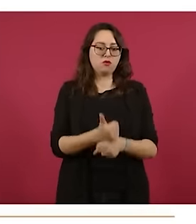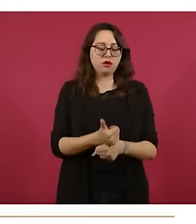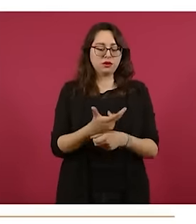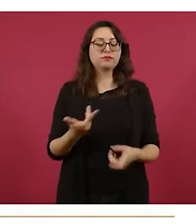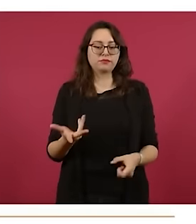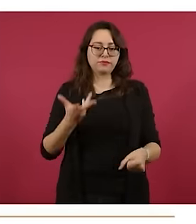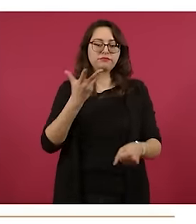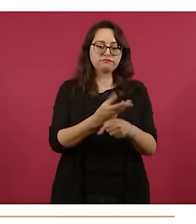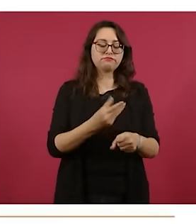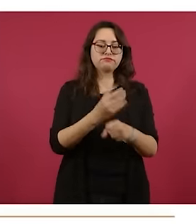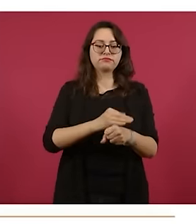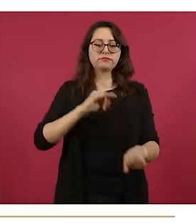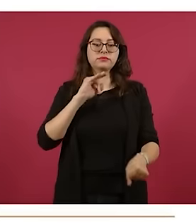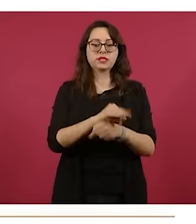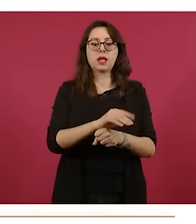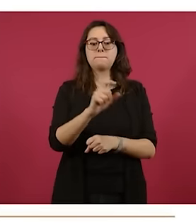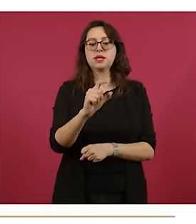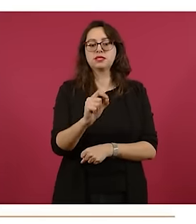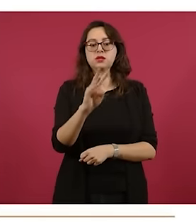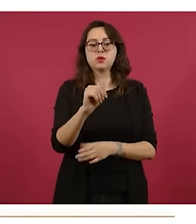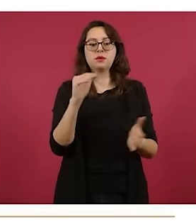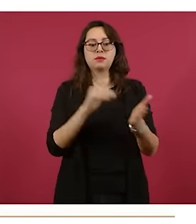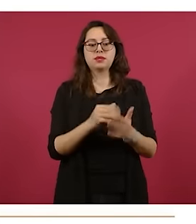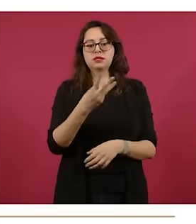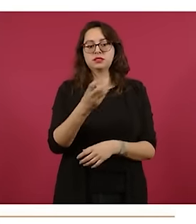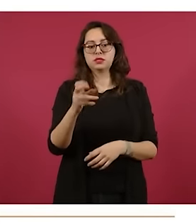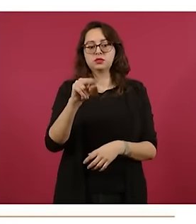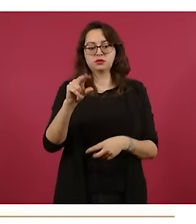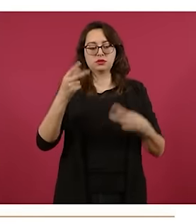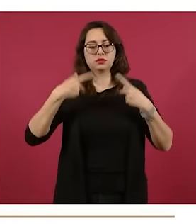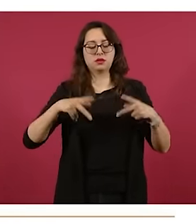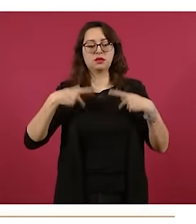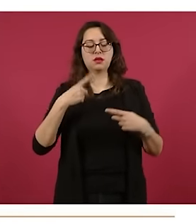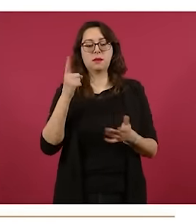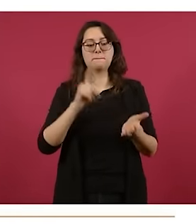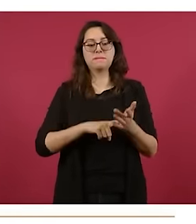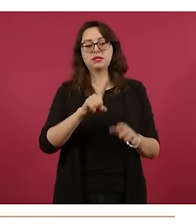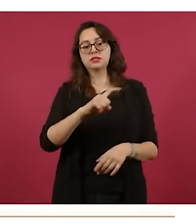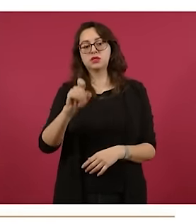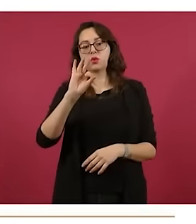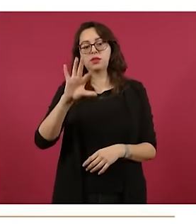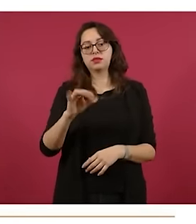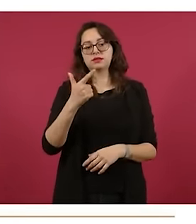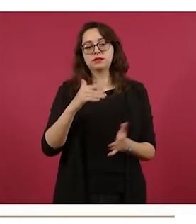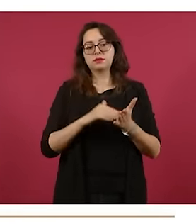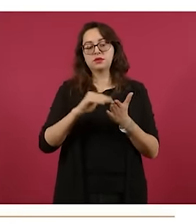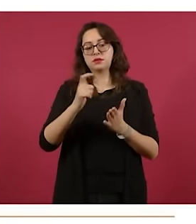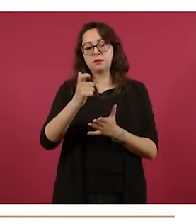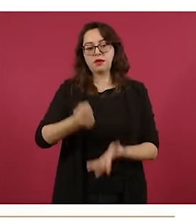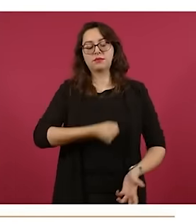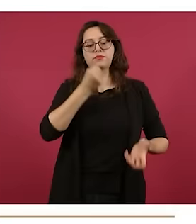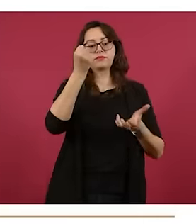beneficiar 29 mil 390 habitantes, una inversión de mil 147.85 millones de